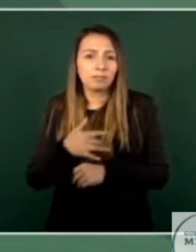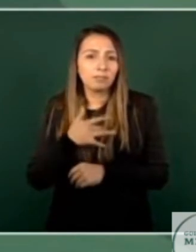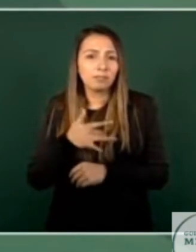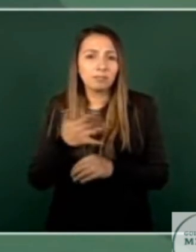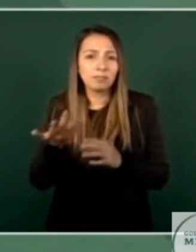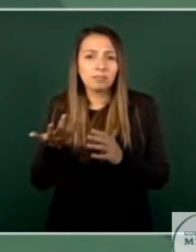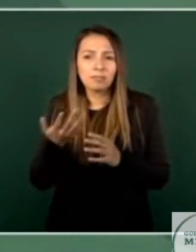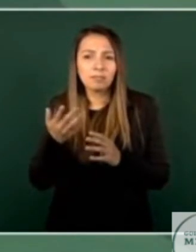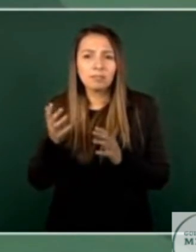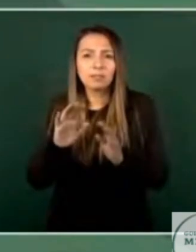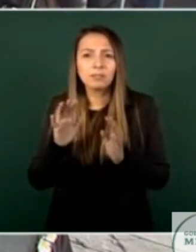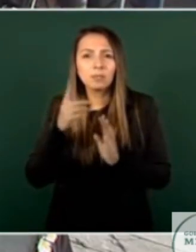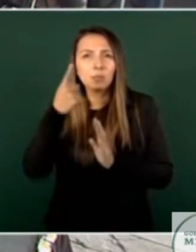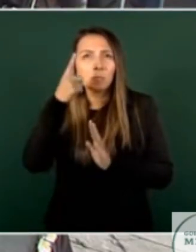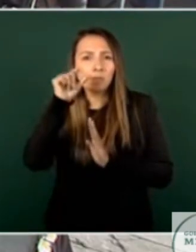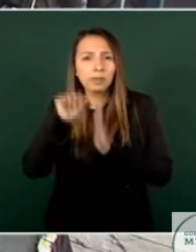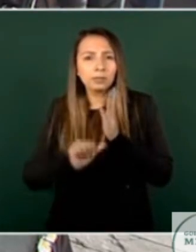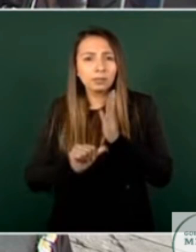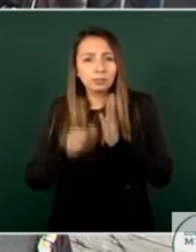millones al mes